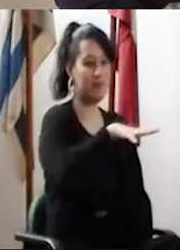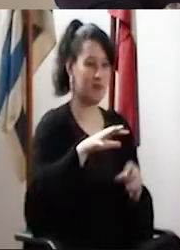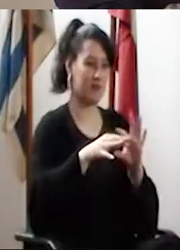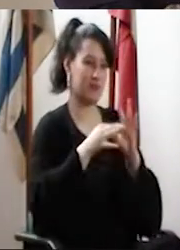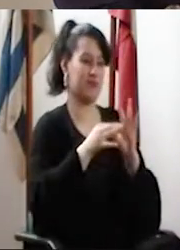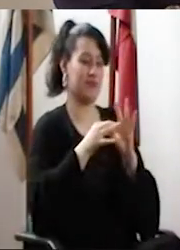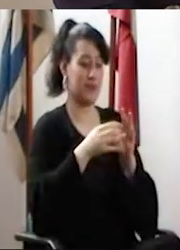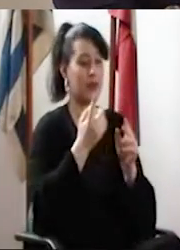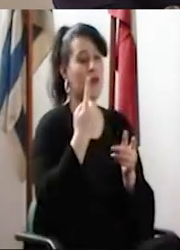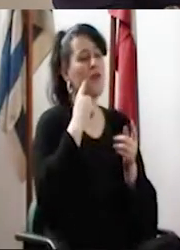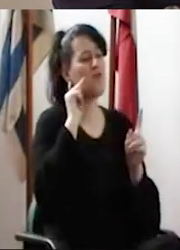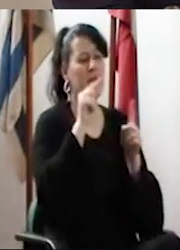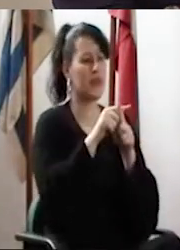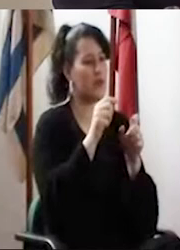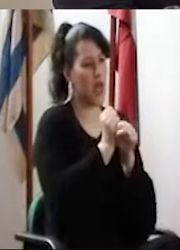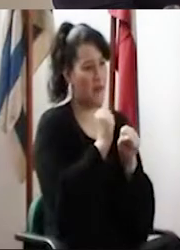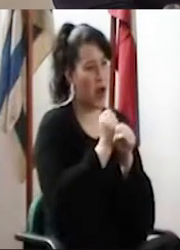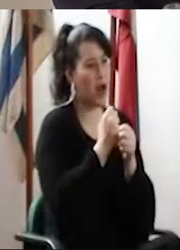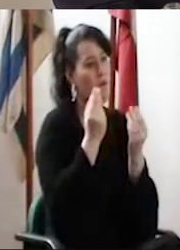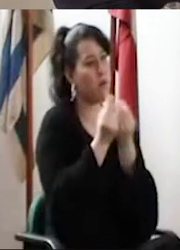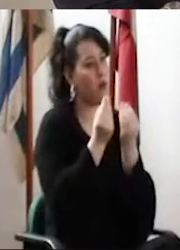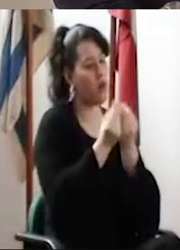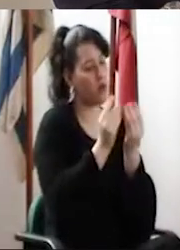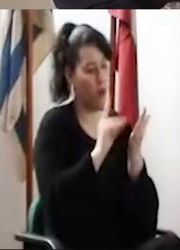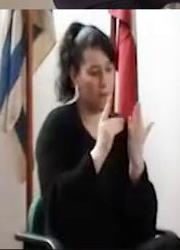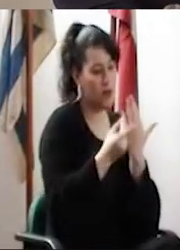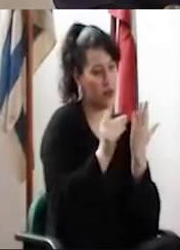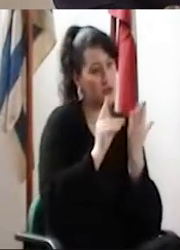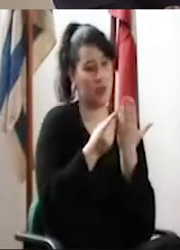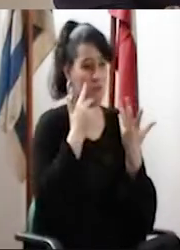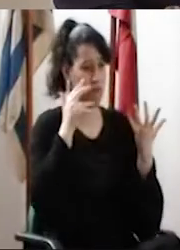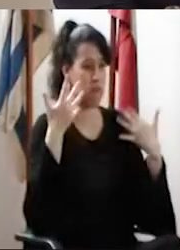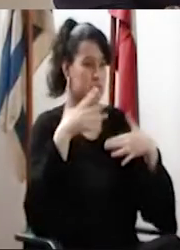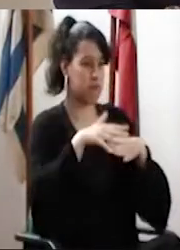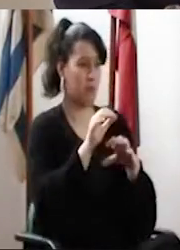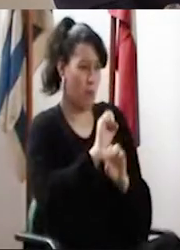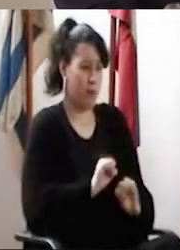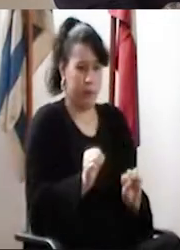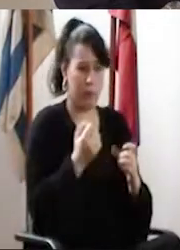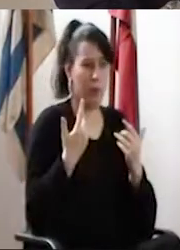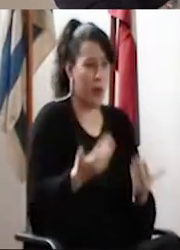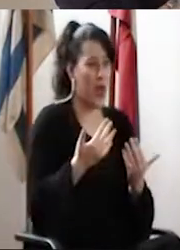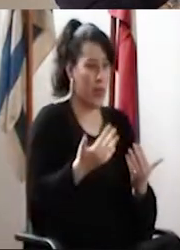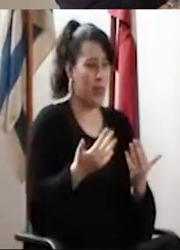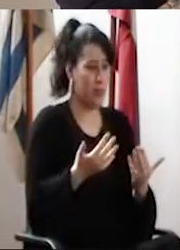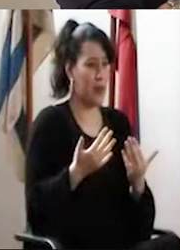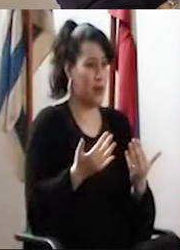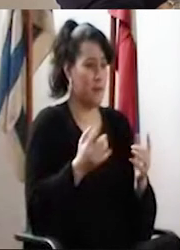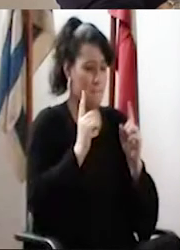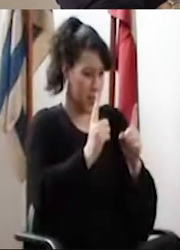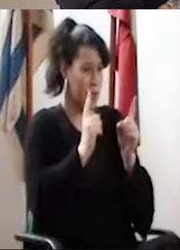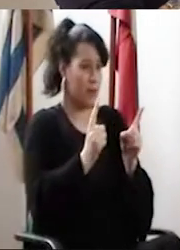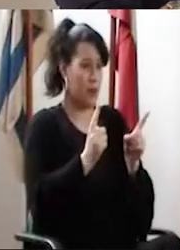está pensado es trabajar en función de que haya un montón de proyectos transversales que podrían ser